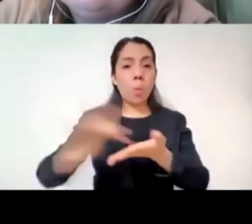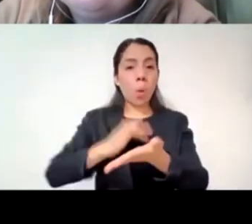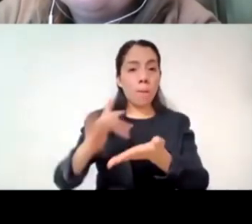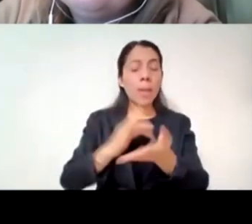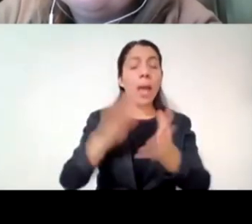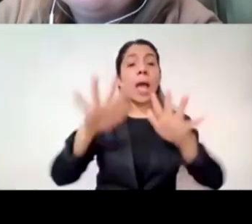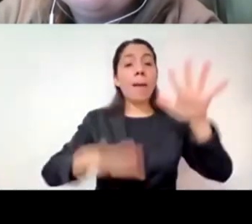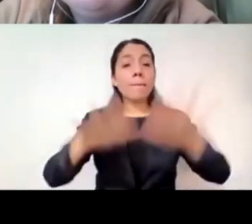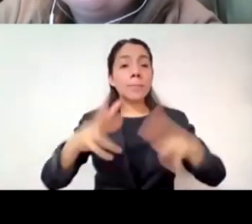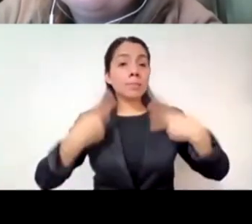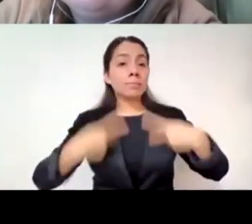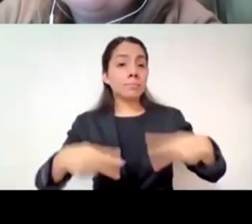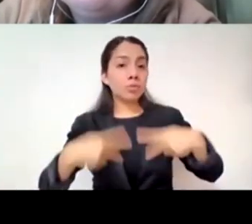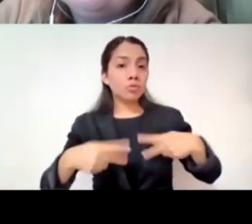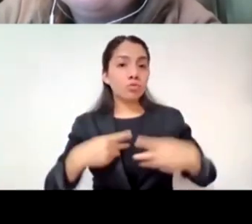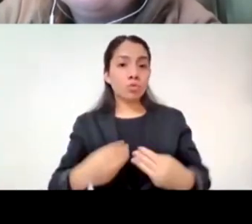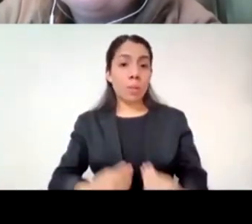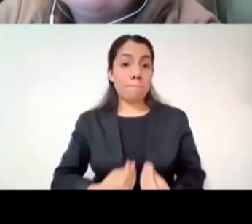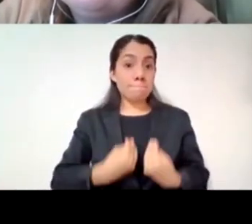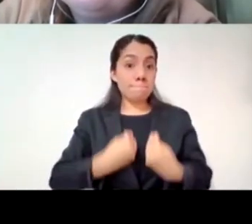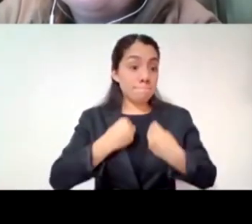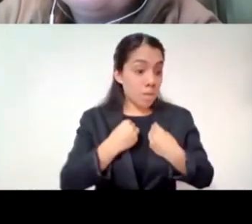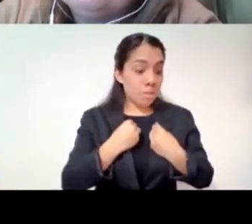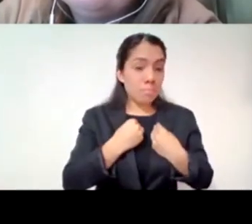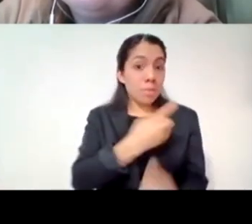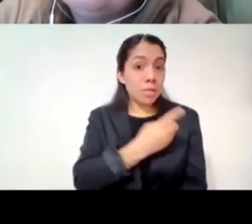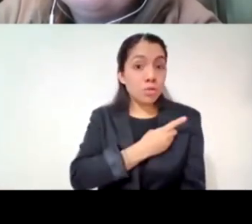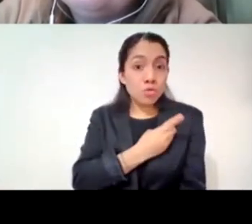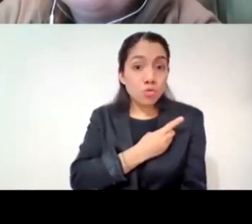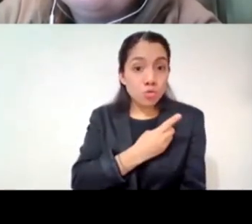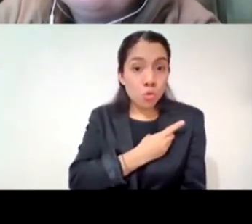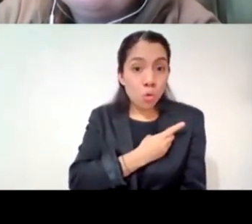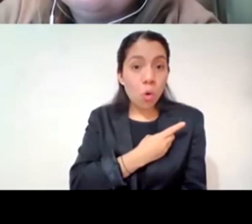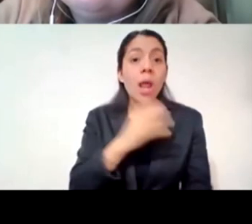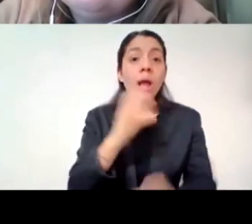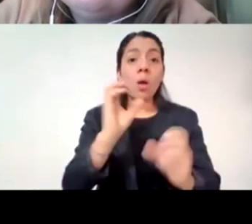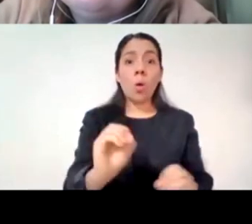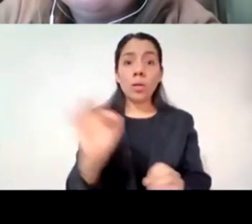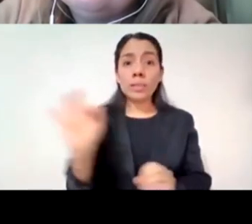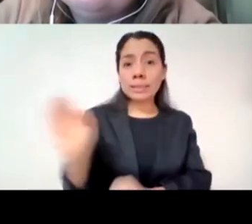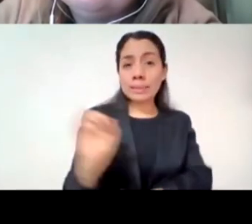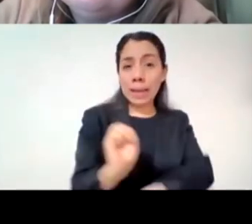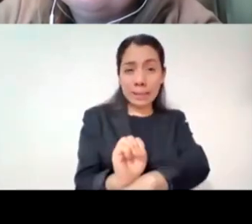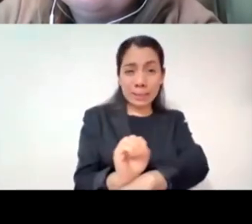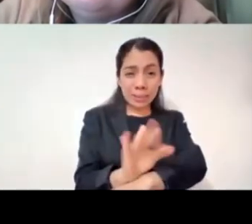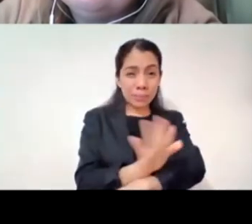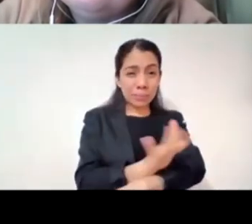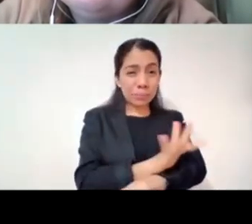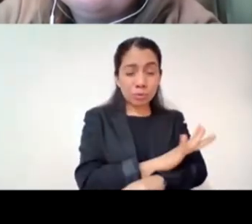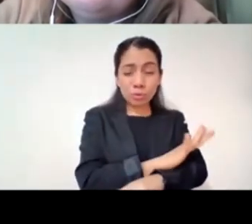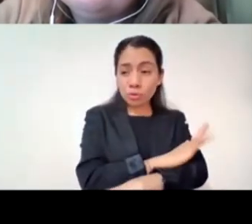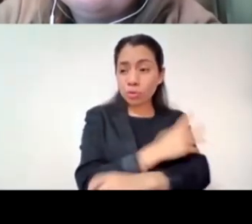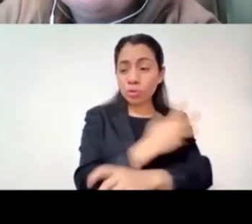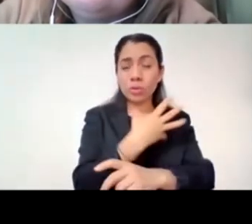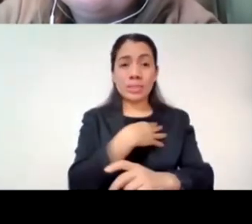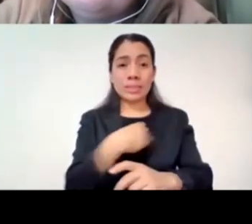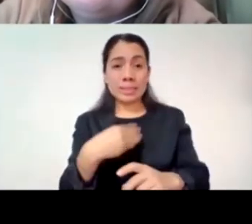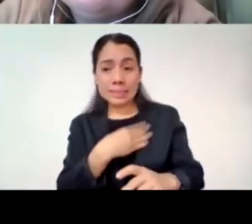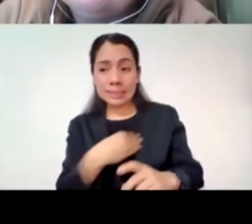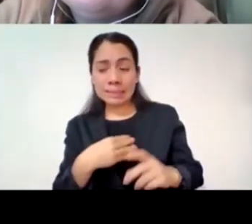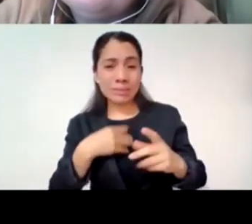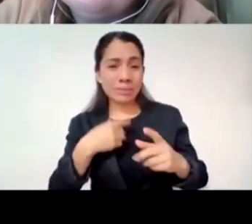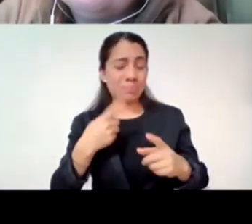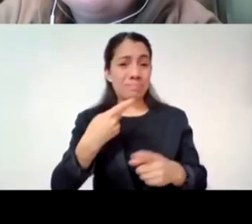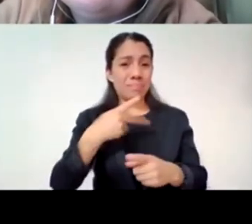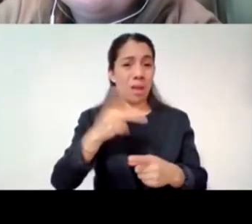personas viven solas algunas personas que están desbordadas emocionalmente viviendo con sus hijos no pueden ser esa mano solidaria de